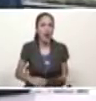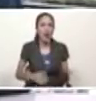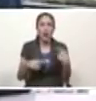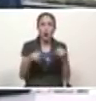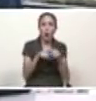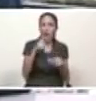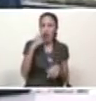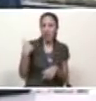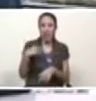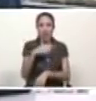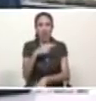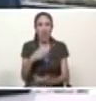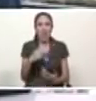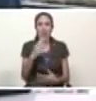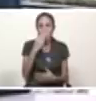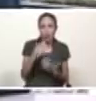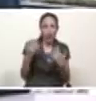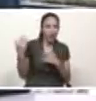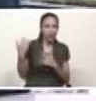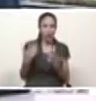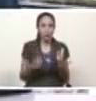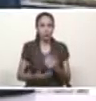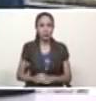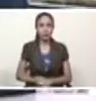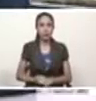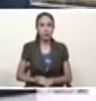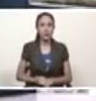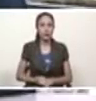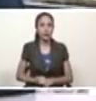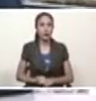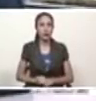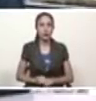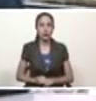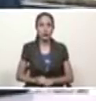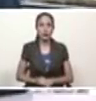y que el mundo debería unirse como si unió contra Adolf Hitler